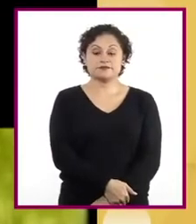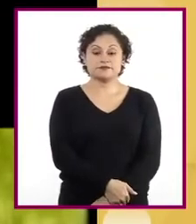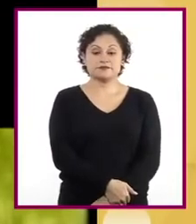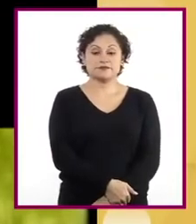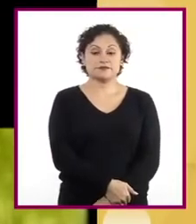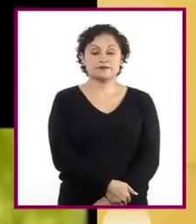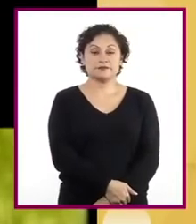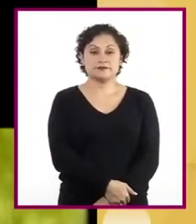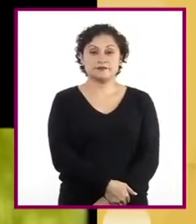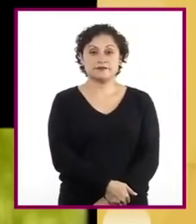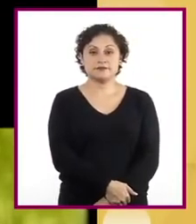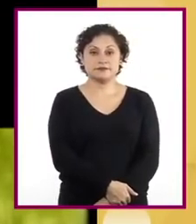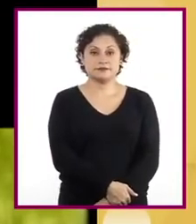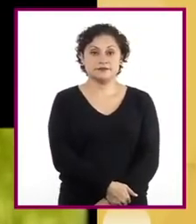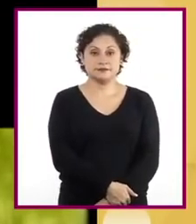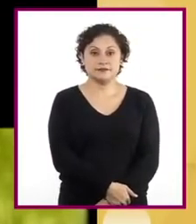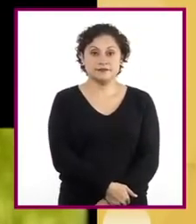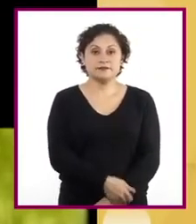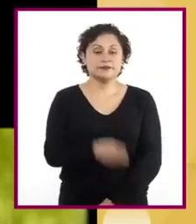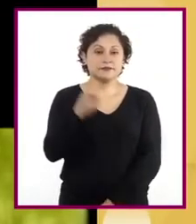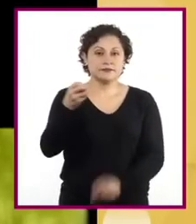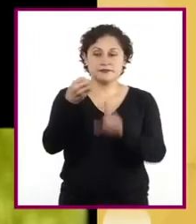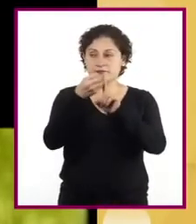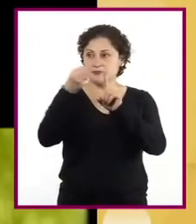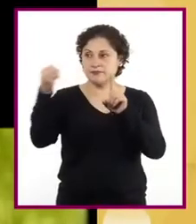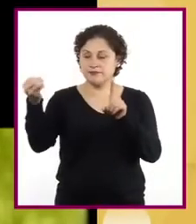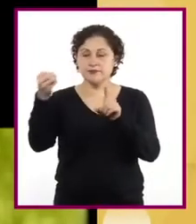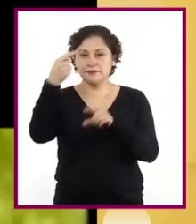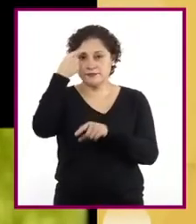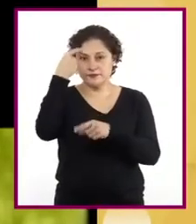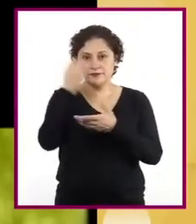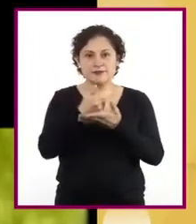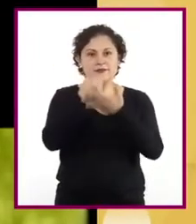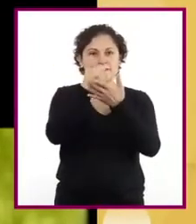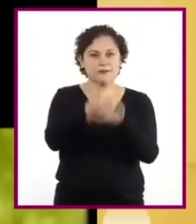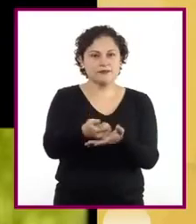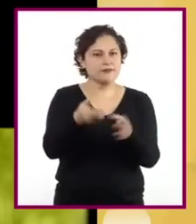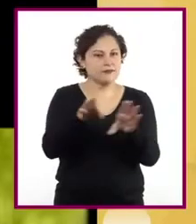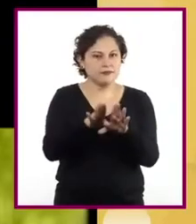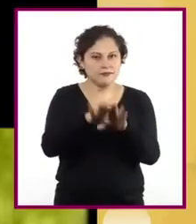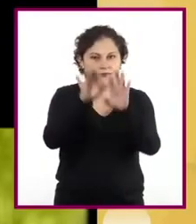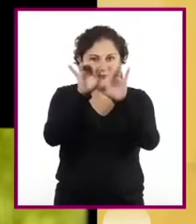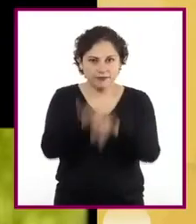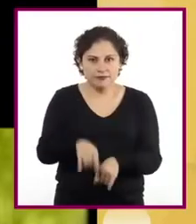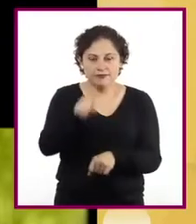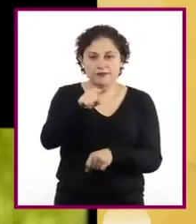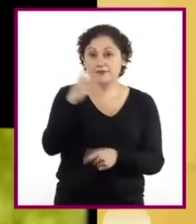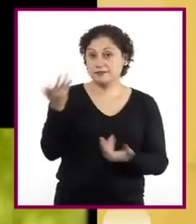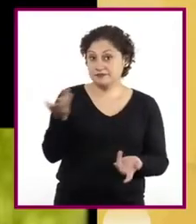¿Para qué piensas que se escribieron esas frases en el texto original? ¿Qué función tienen?